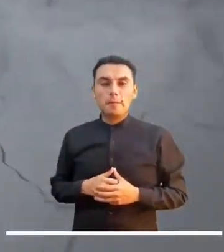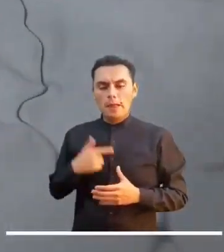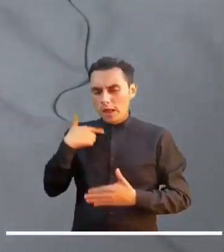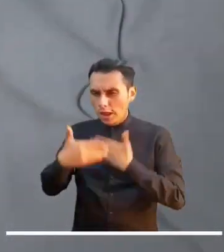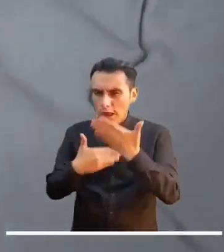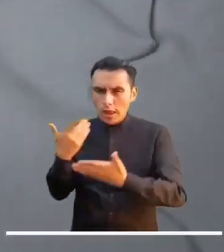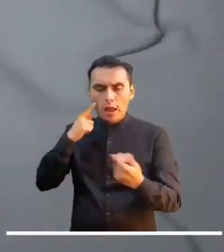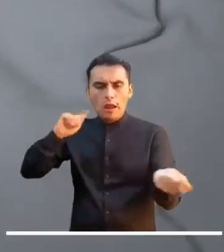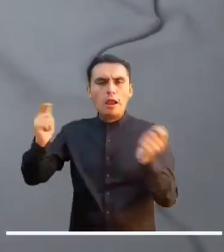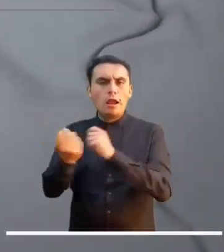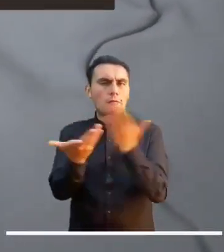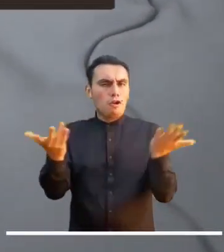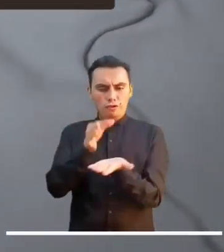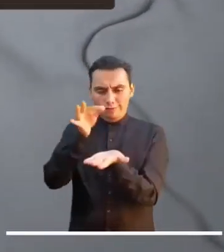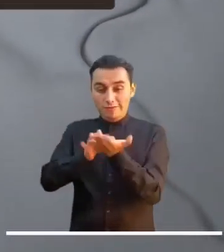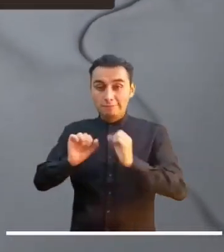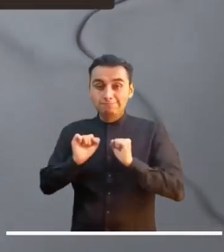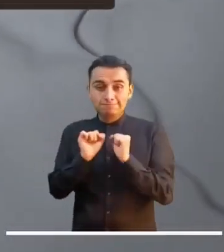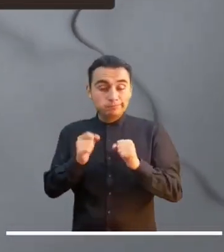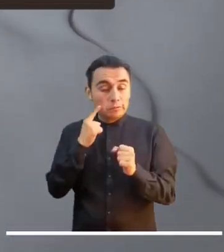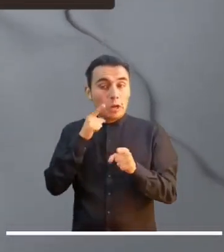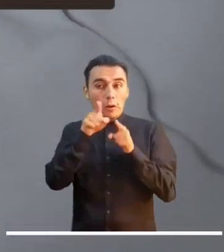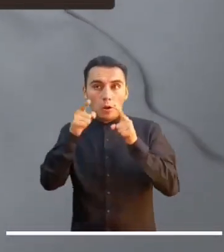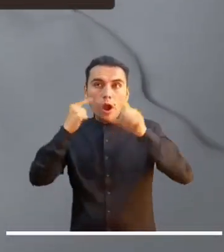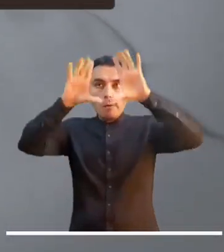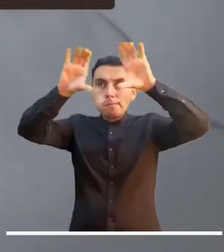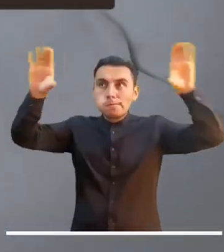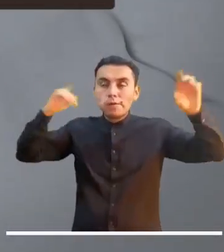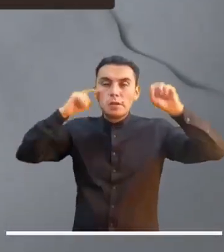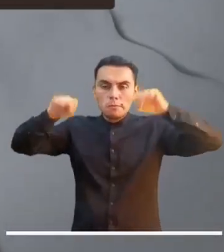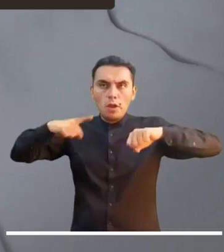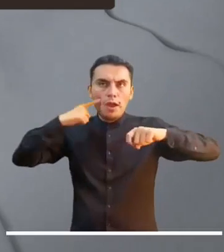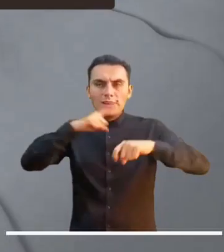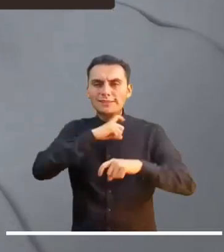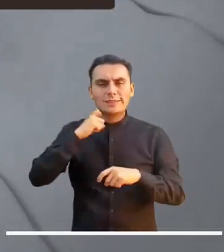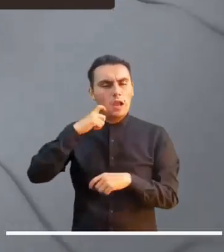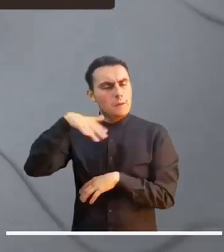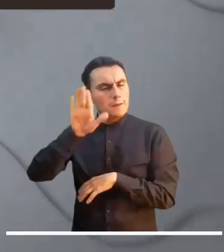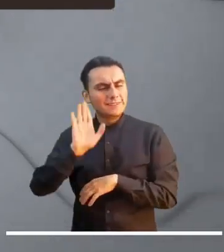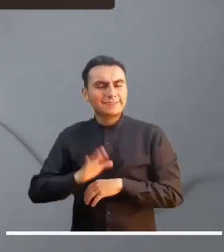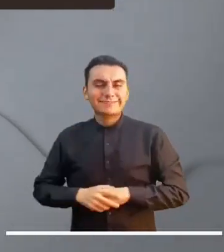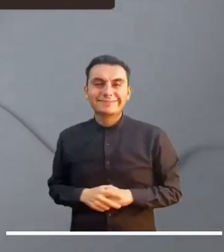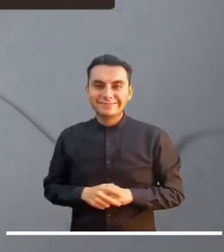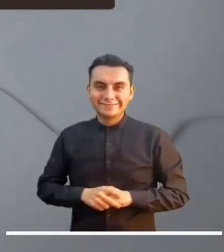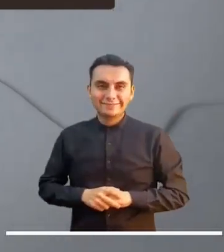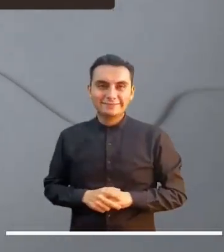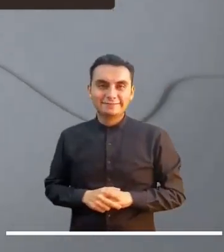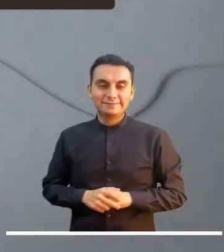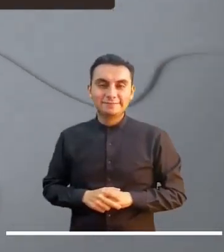Pocos cambios se estiman en la capital del país donde persistirá el cielo semi nublado acompañado de tiempo seco.